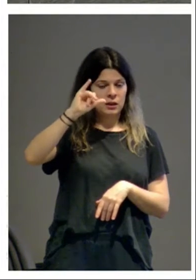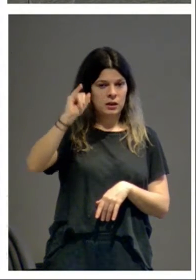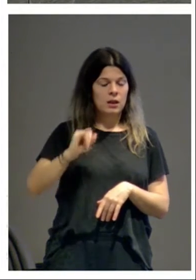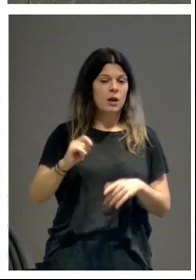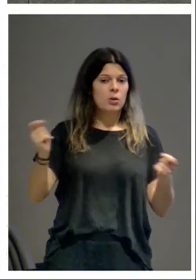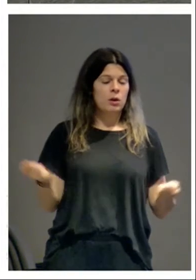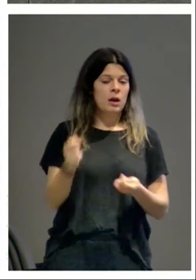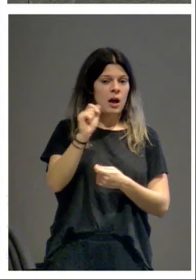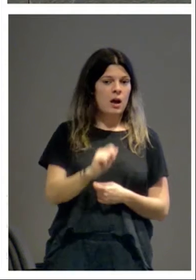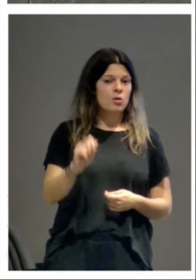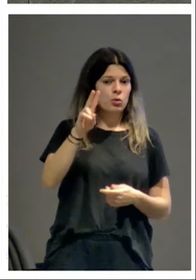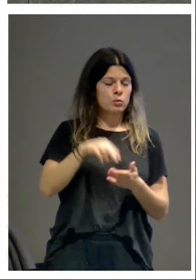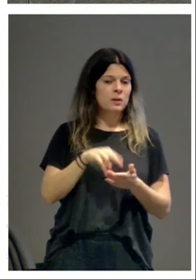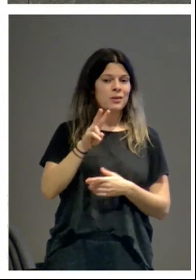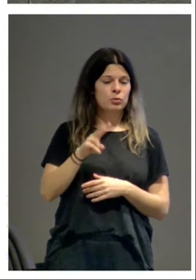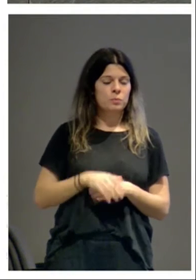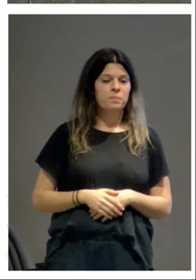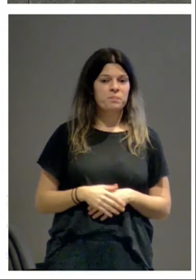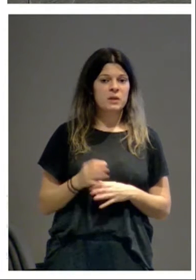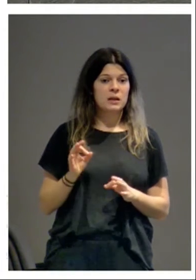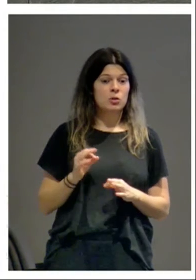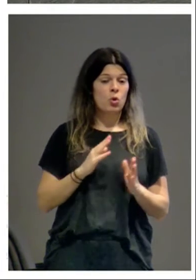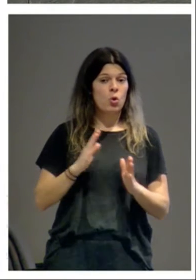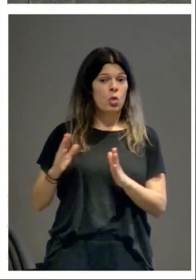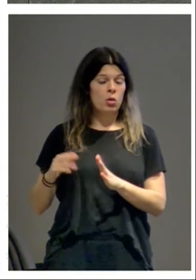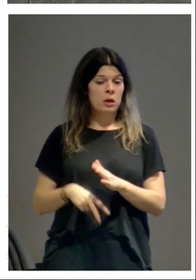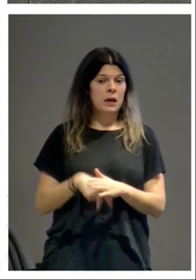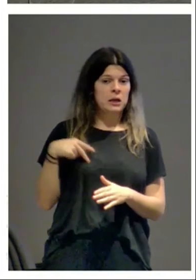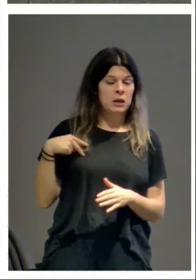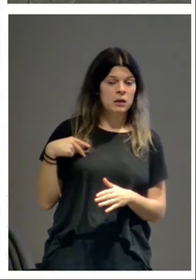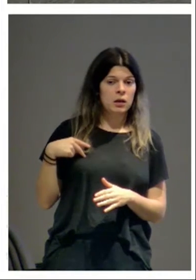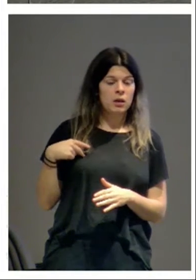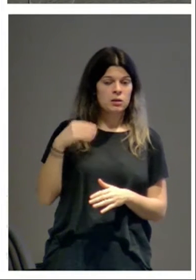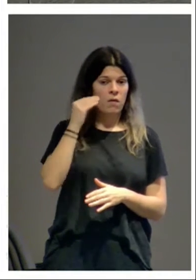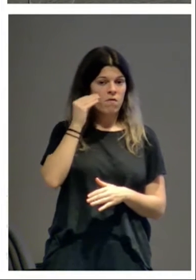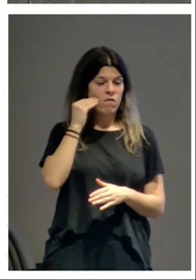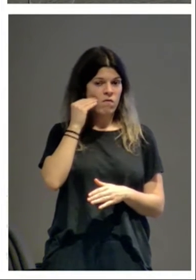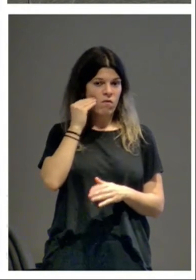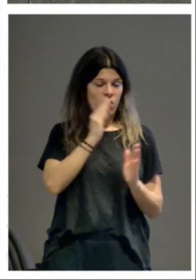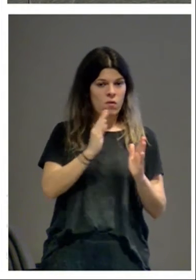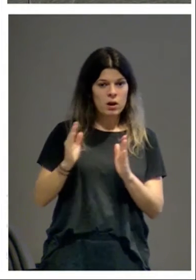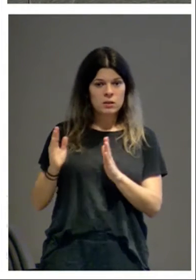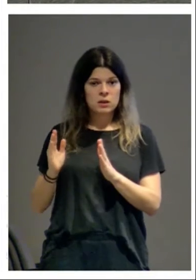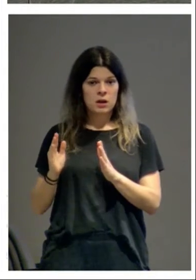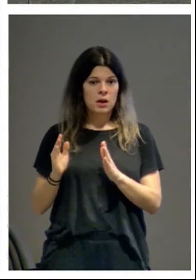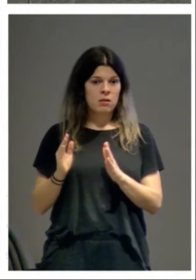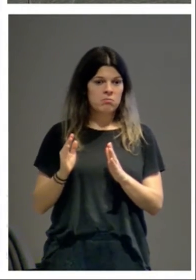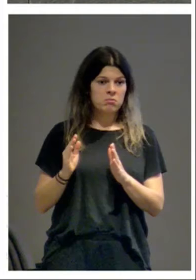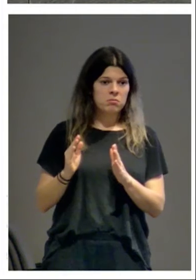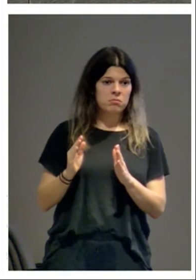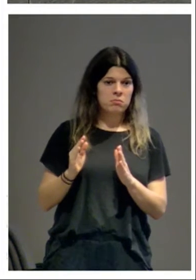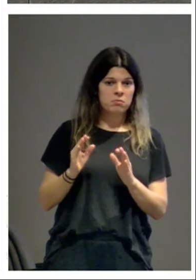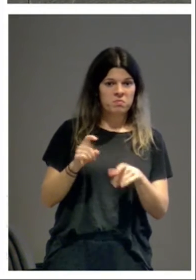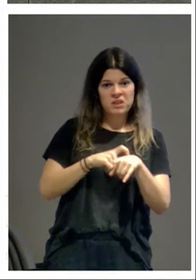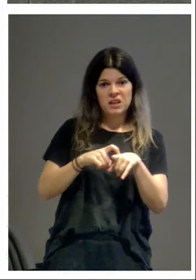2002. Con una ordenación de generalidades, cronología sin géneros, cronología con géneros y